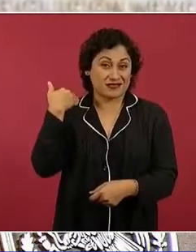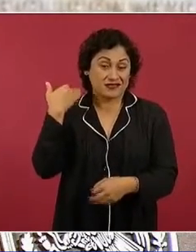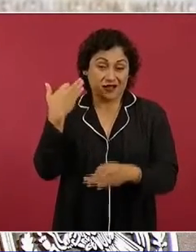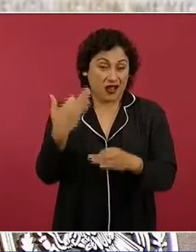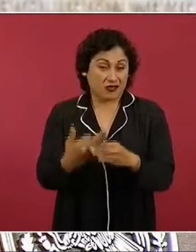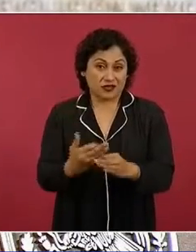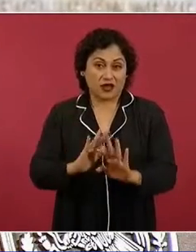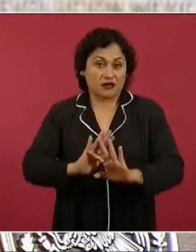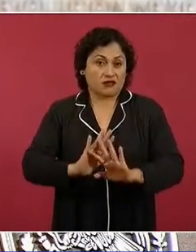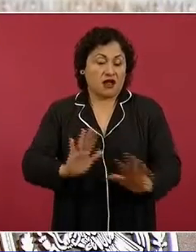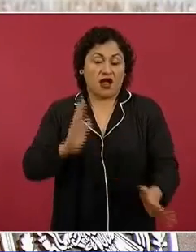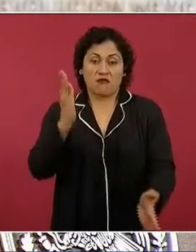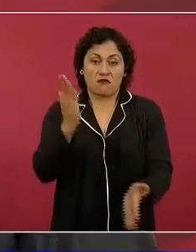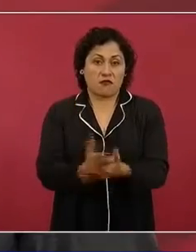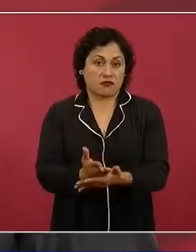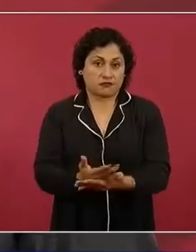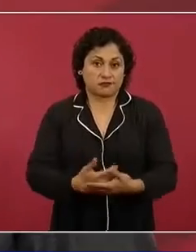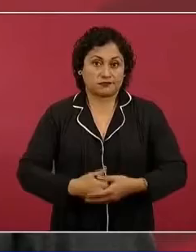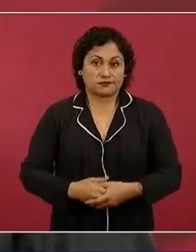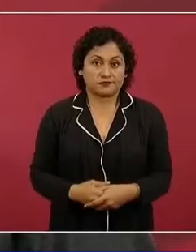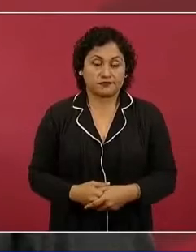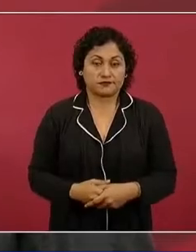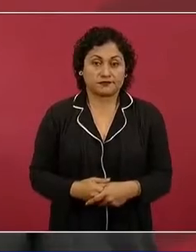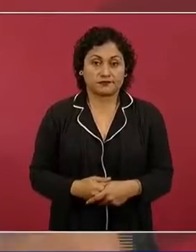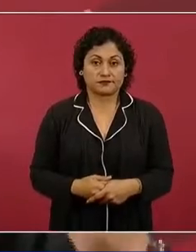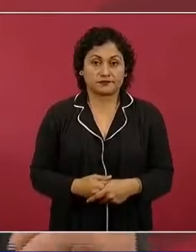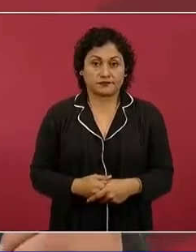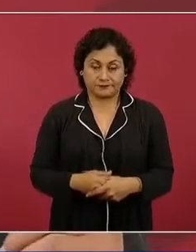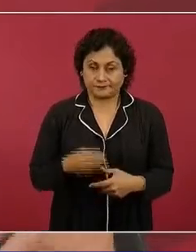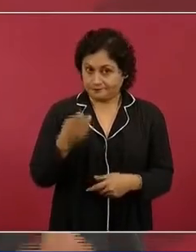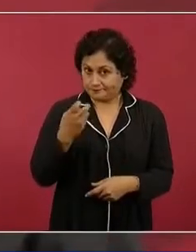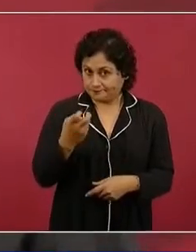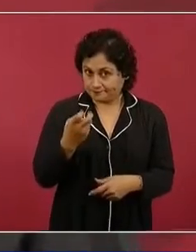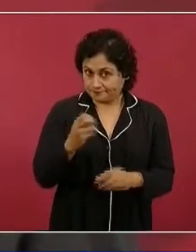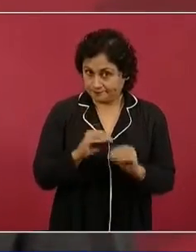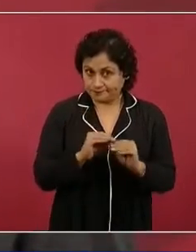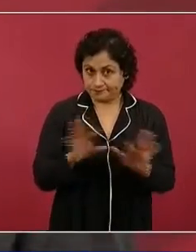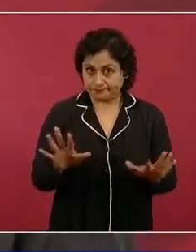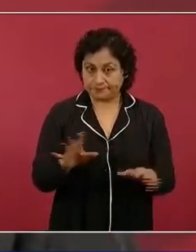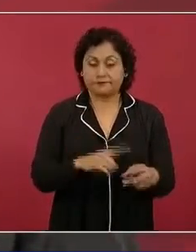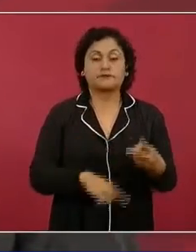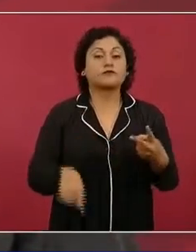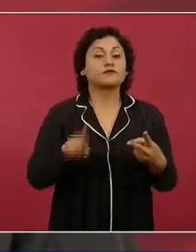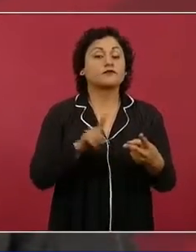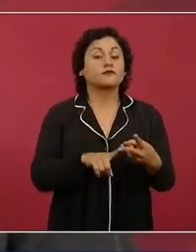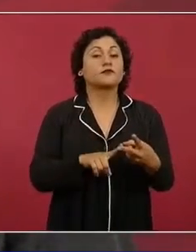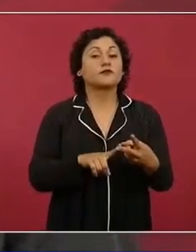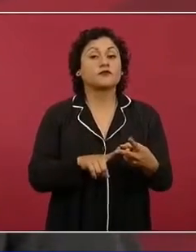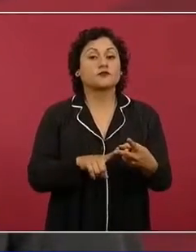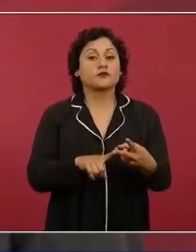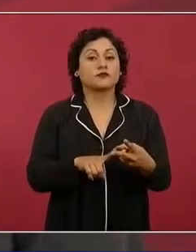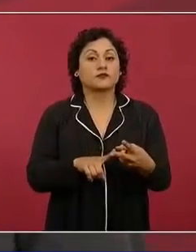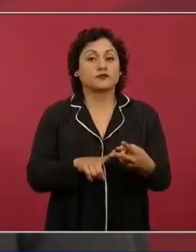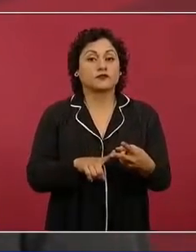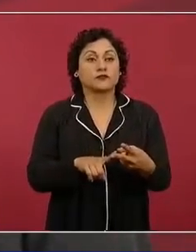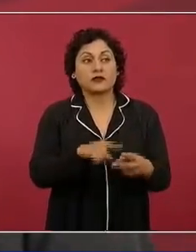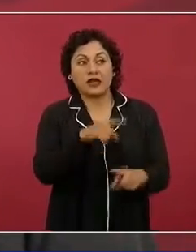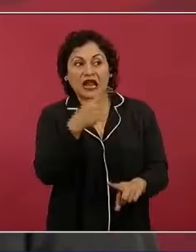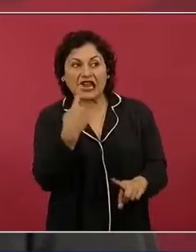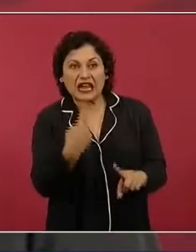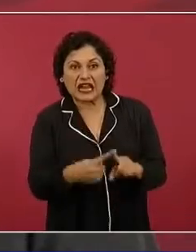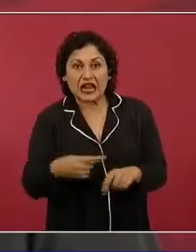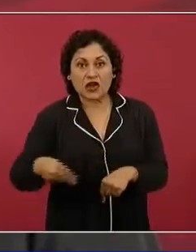primero. Y segundo, cero impunidad.